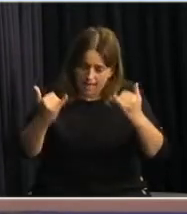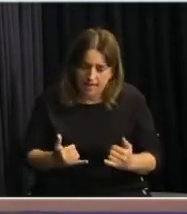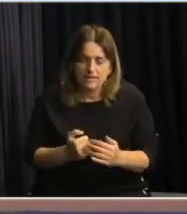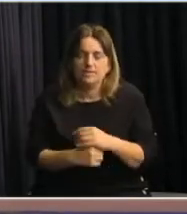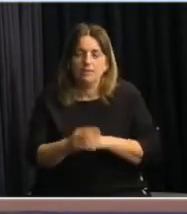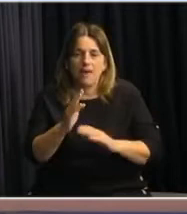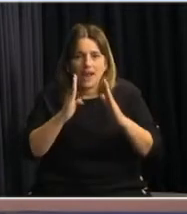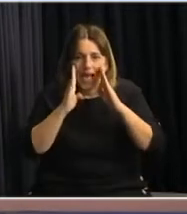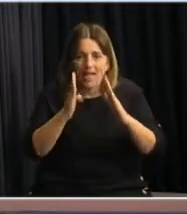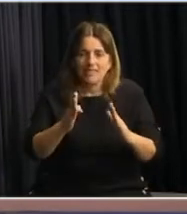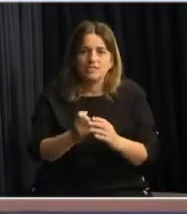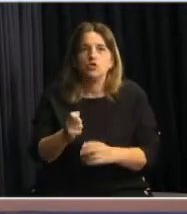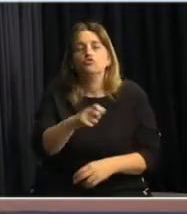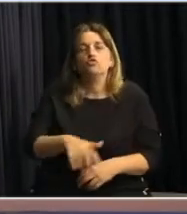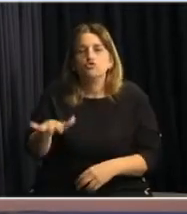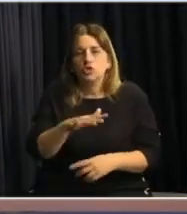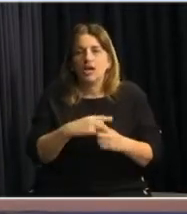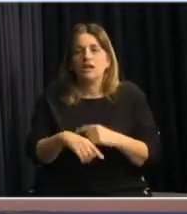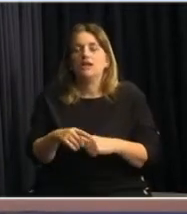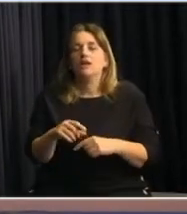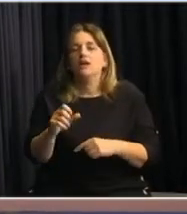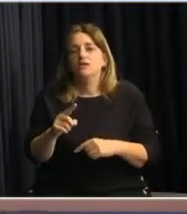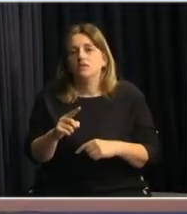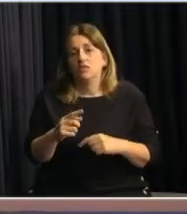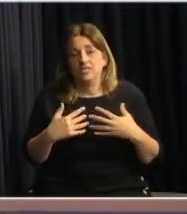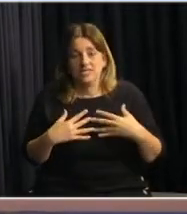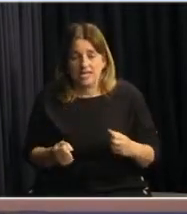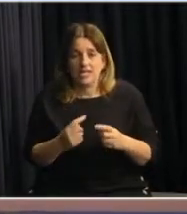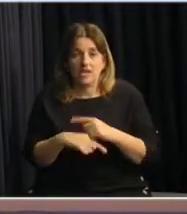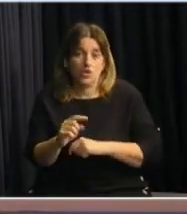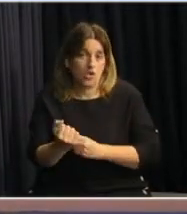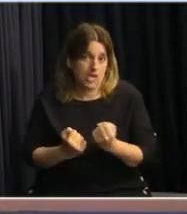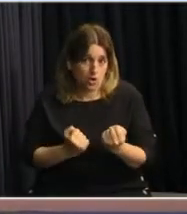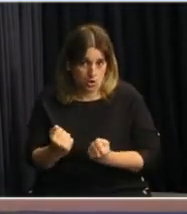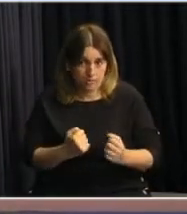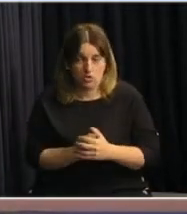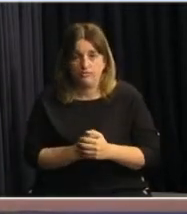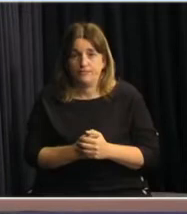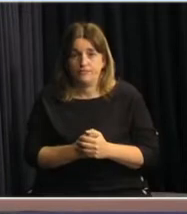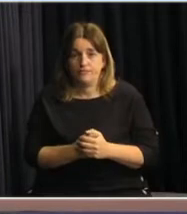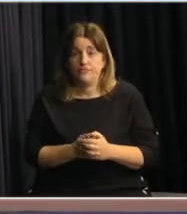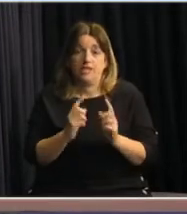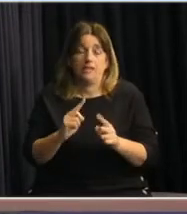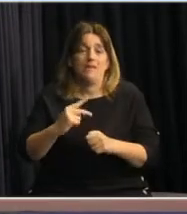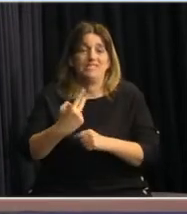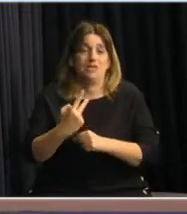la atención en lo social, en lo sanitario y también en lo económico. En segundo lugar, el Fondo